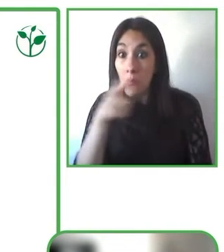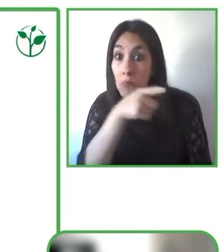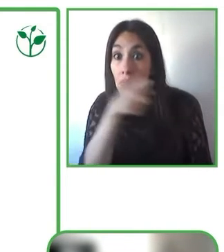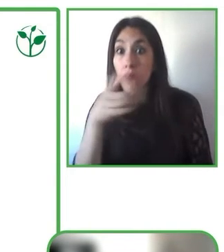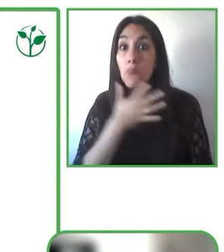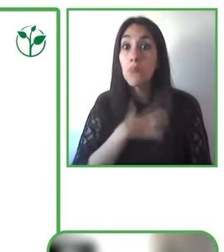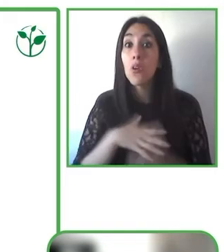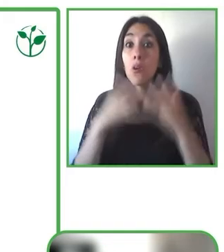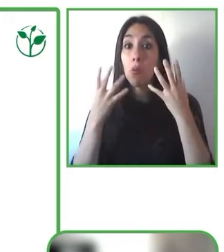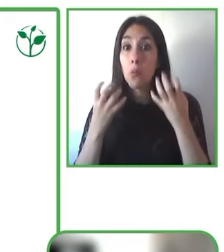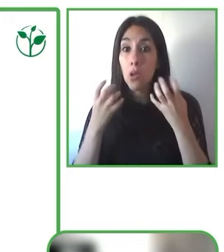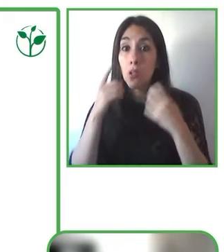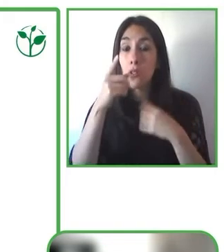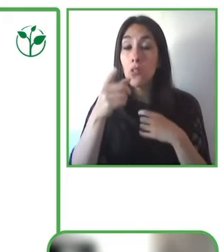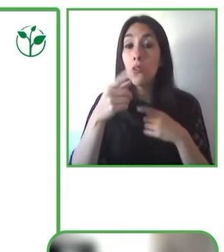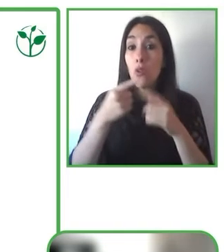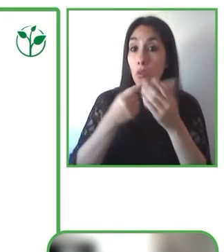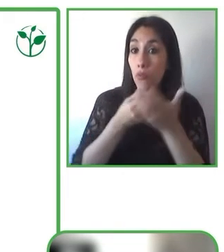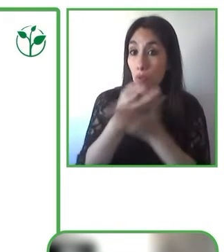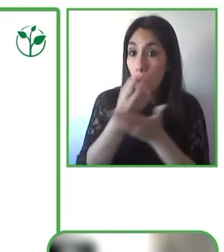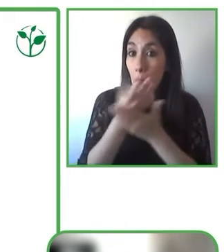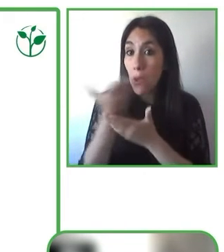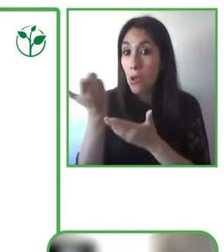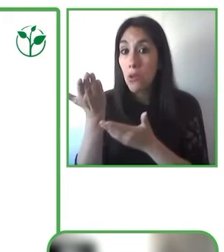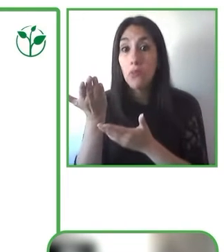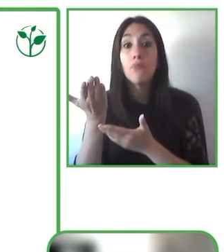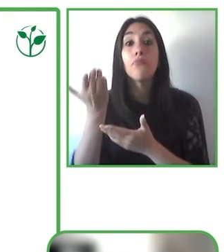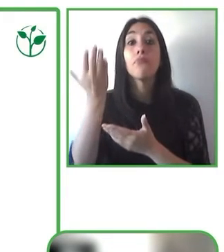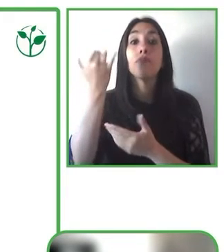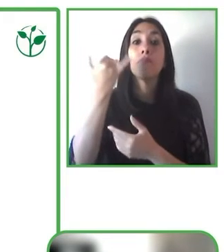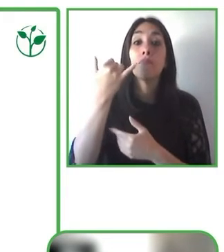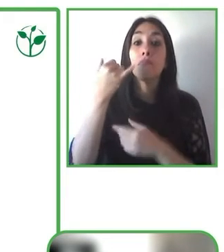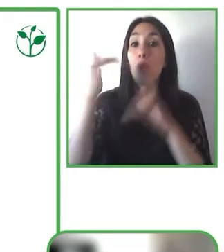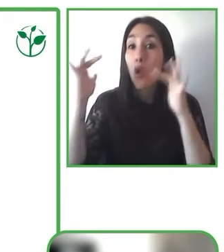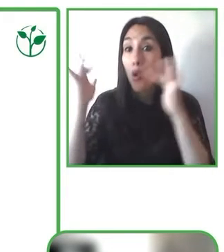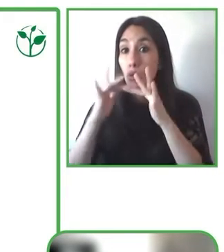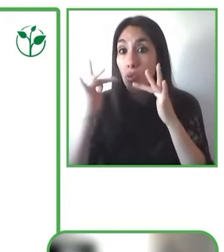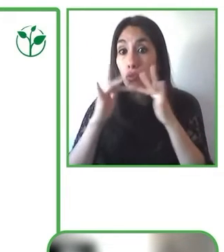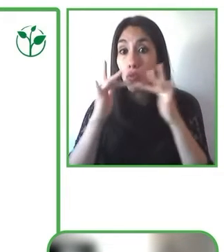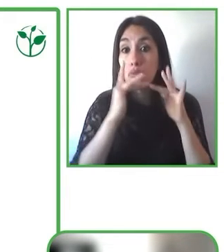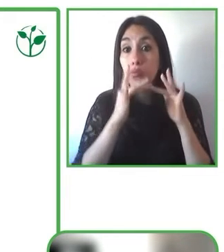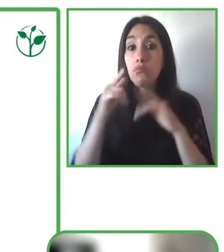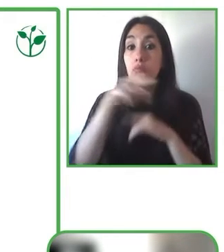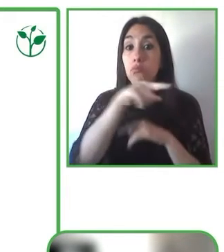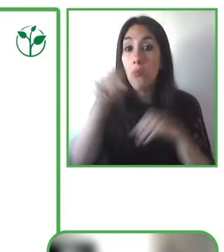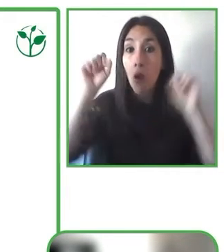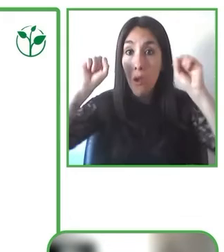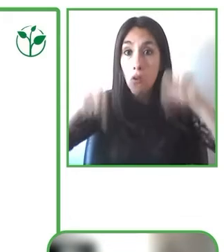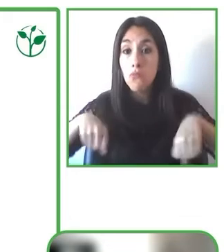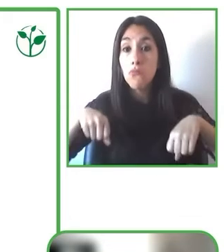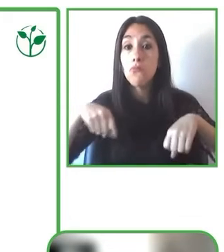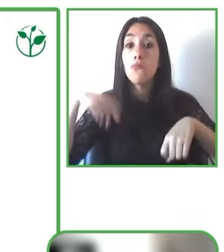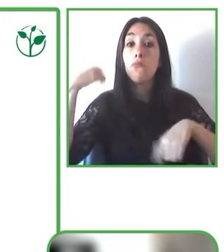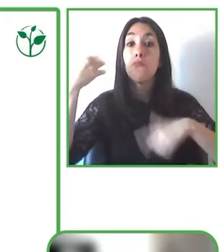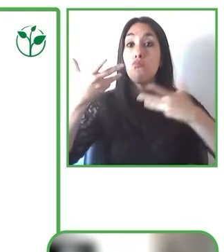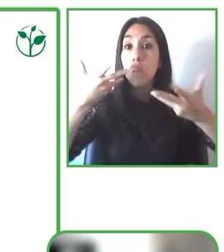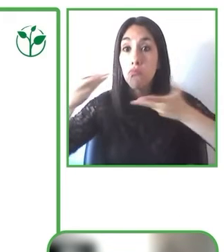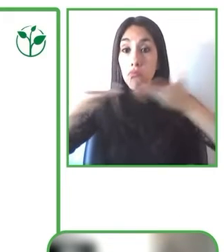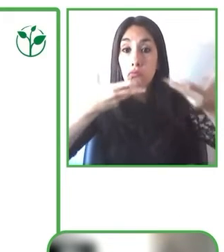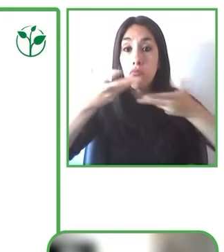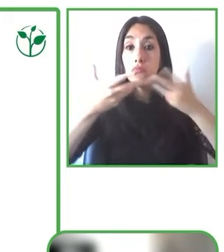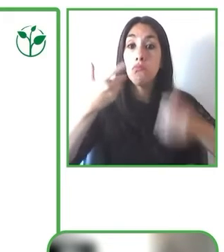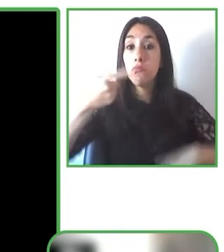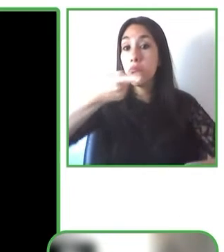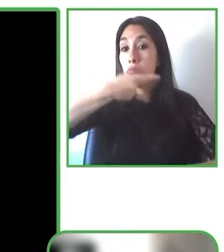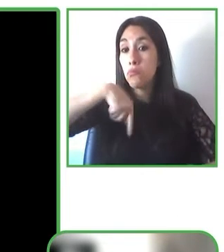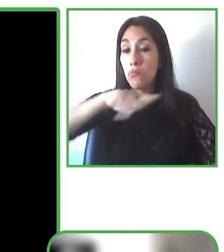para que se pueda interactuar con nosotros y podamos mejorar la información que brindamos